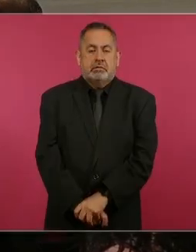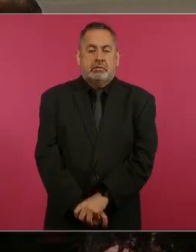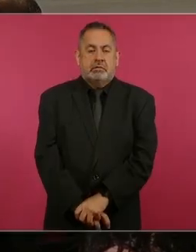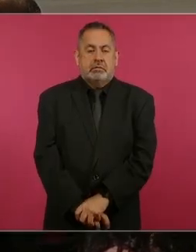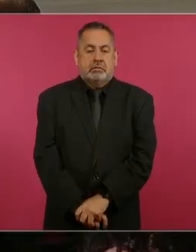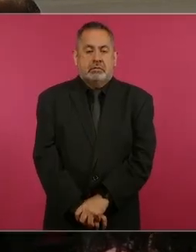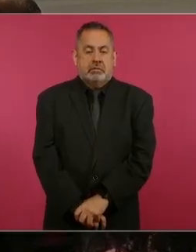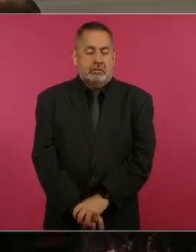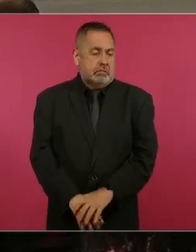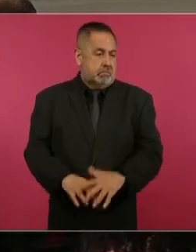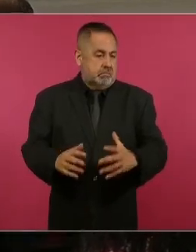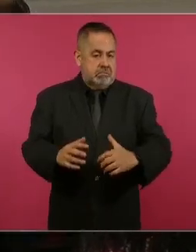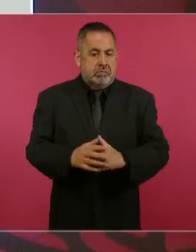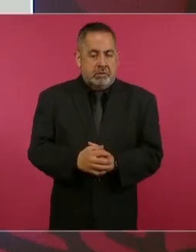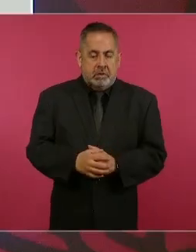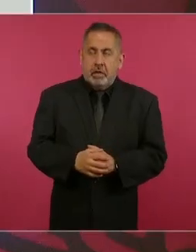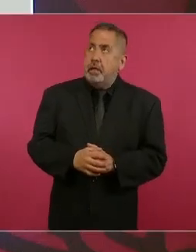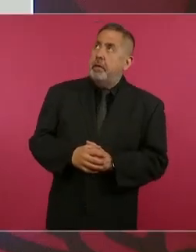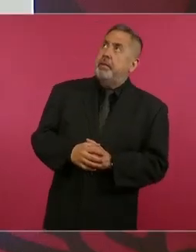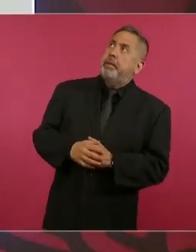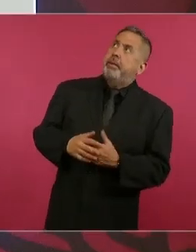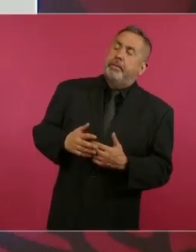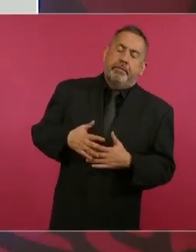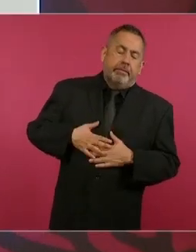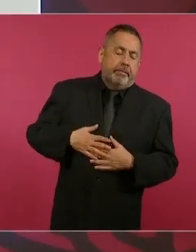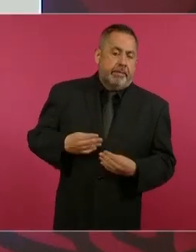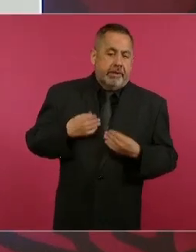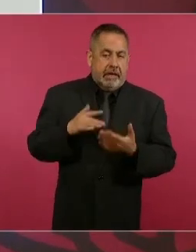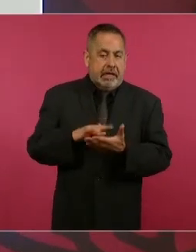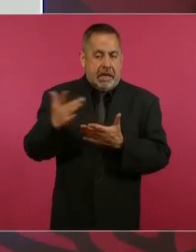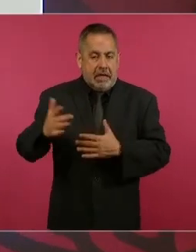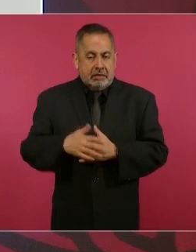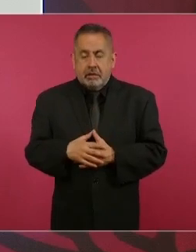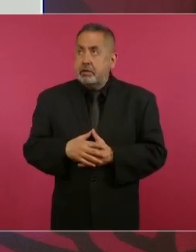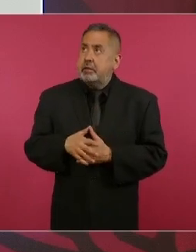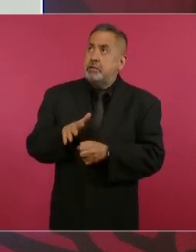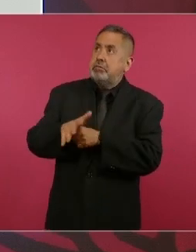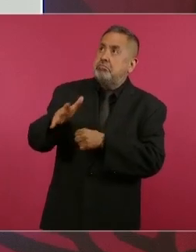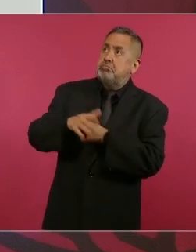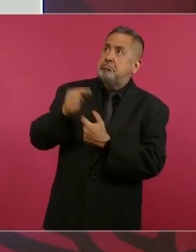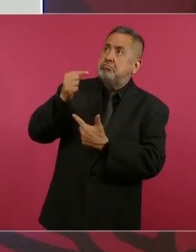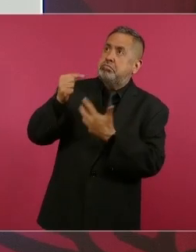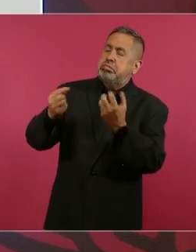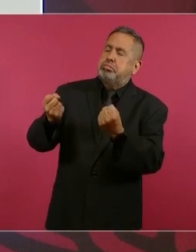Entonces, gracias a la vida que nos ha dado tanto.